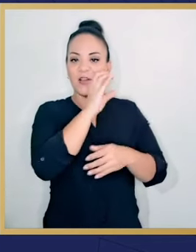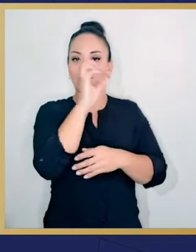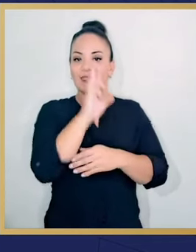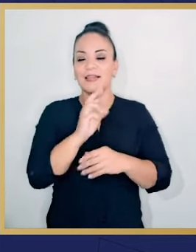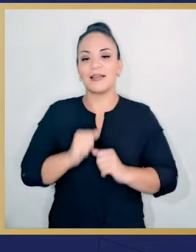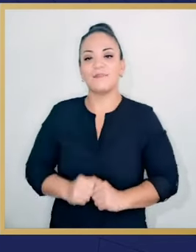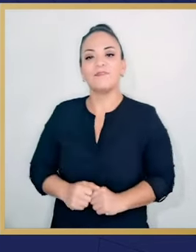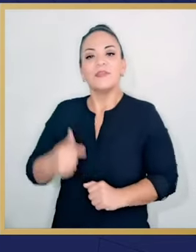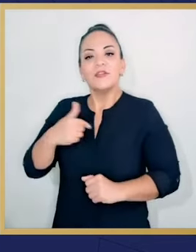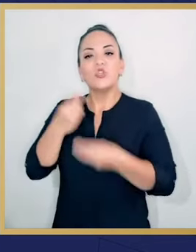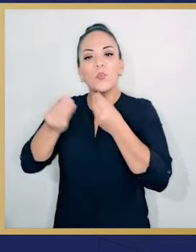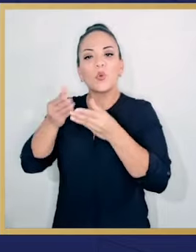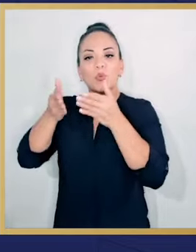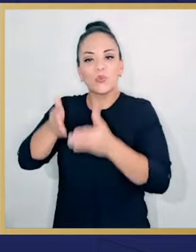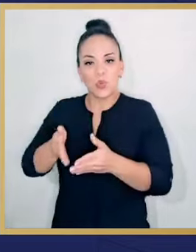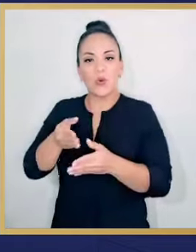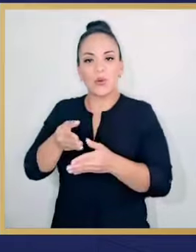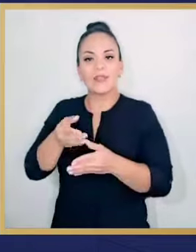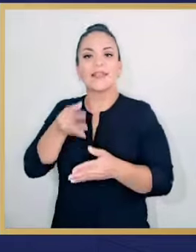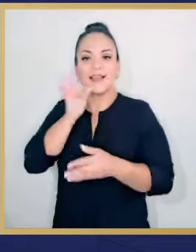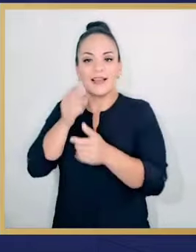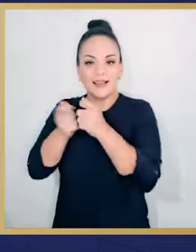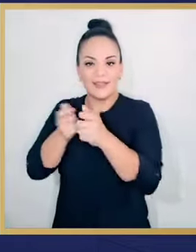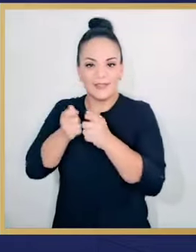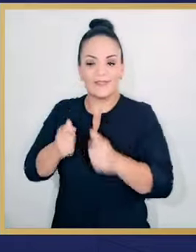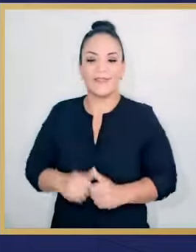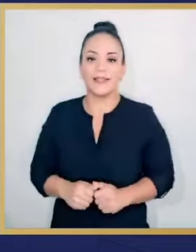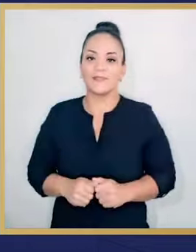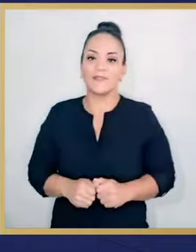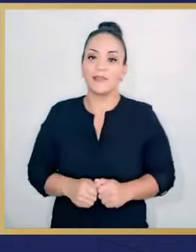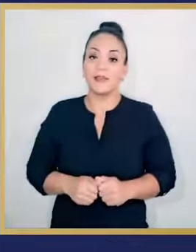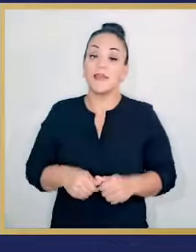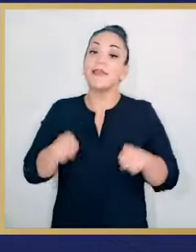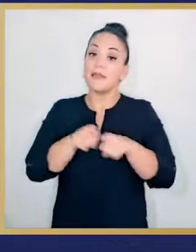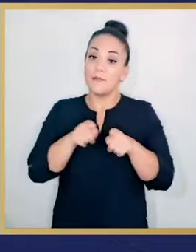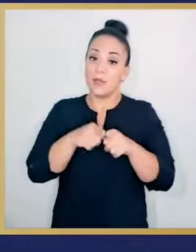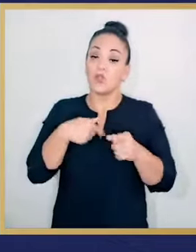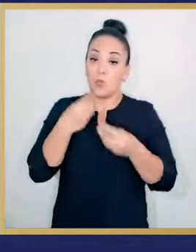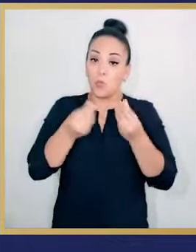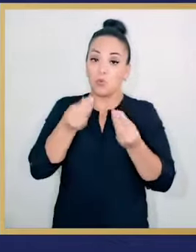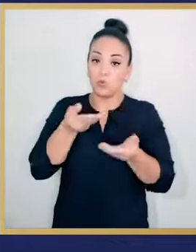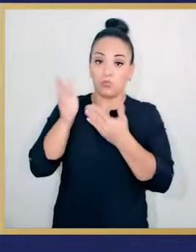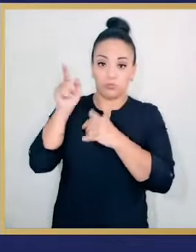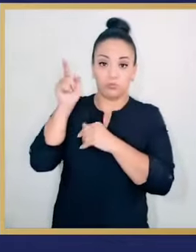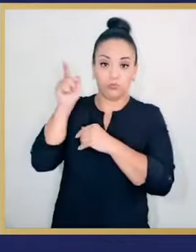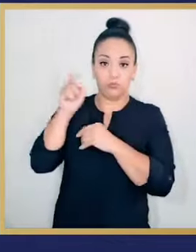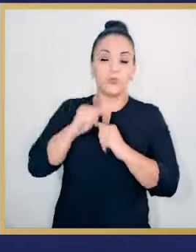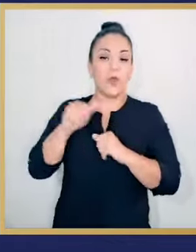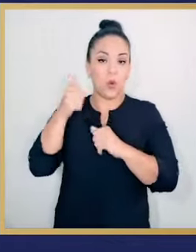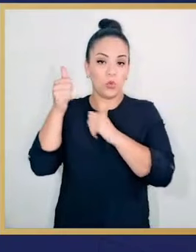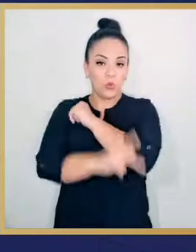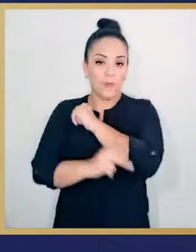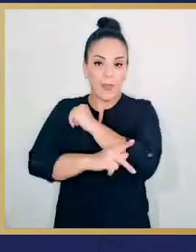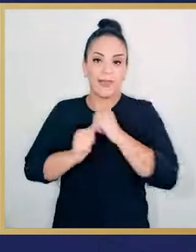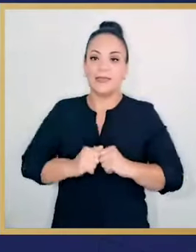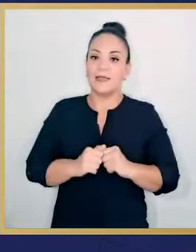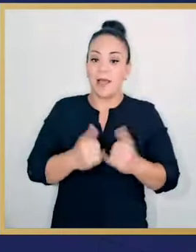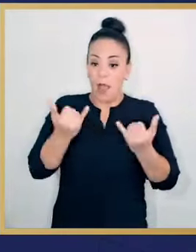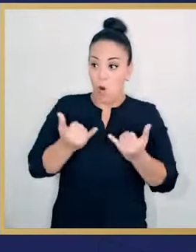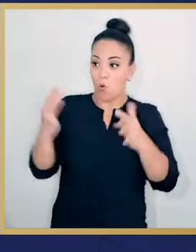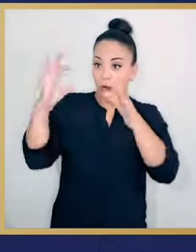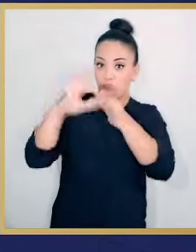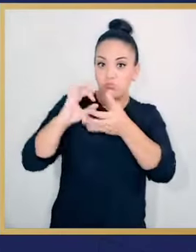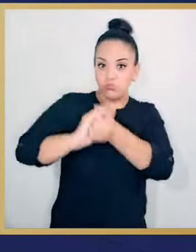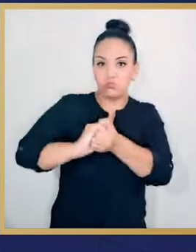estándares de calidad de café de Costa Rica. Como productor de café, beneficiador, exportador y tostador, yo creo que es una gran